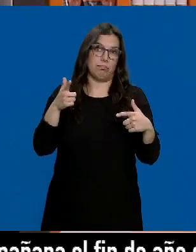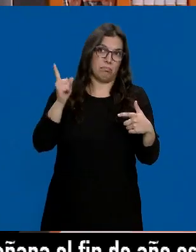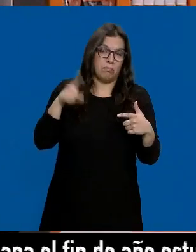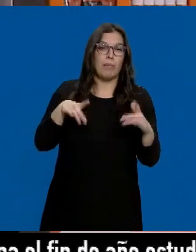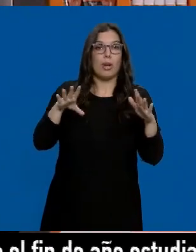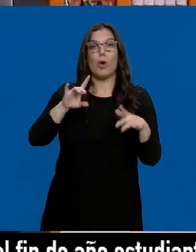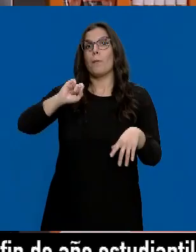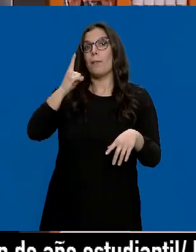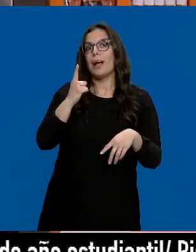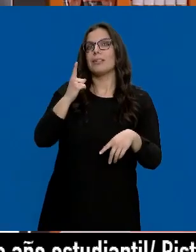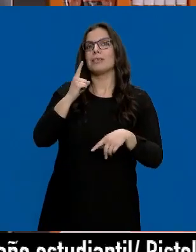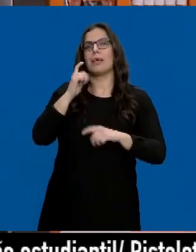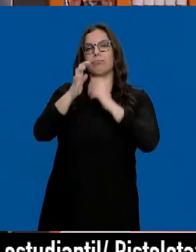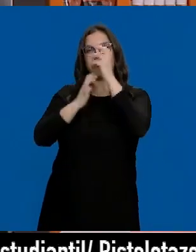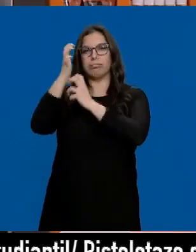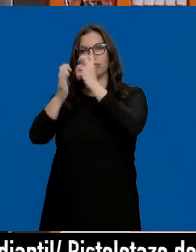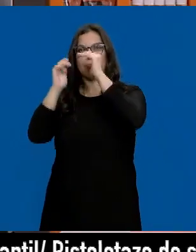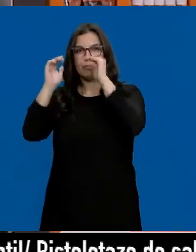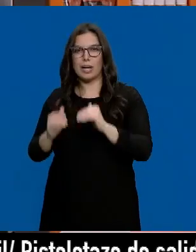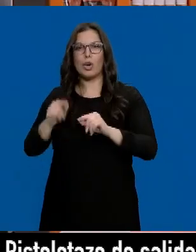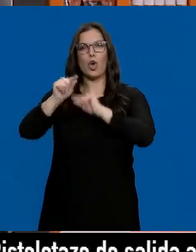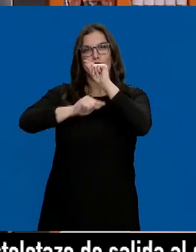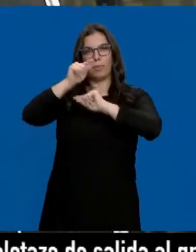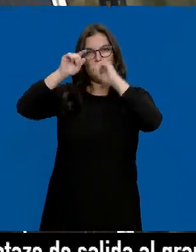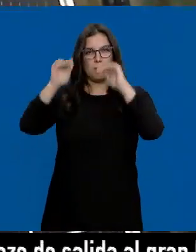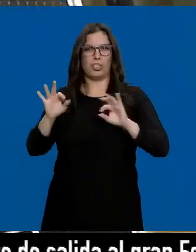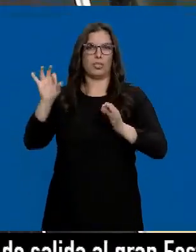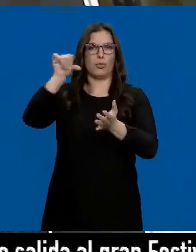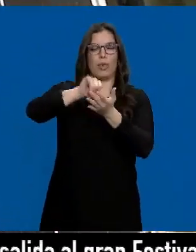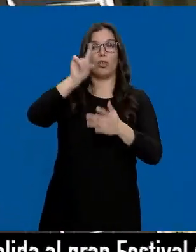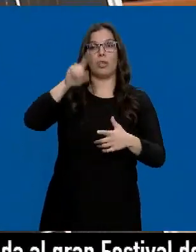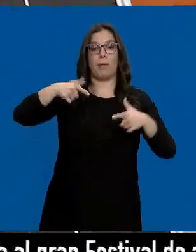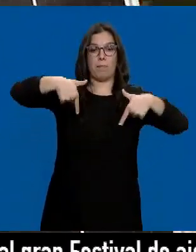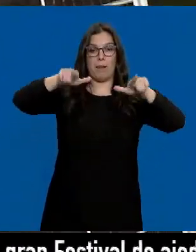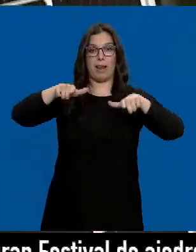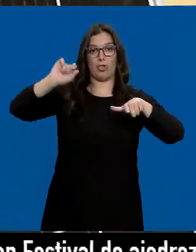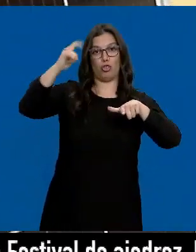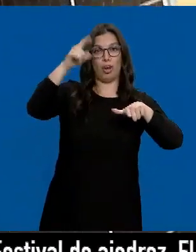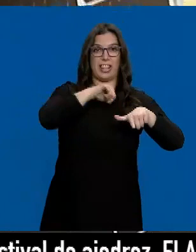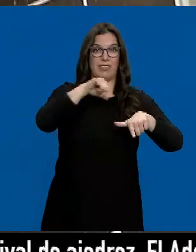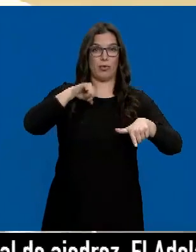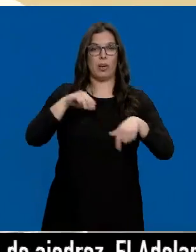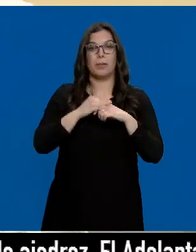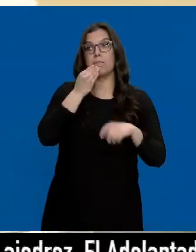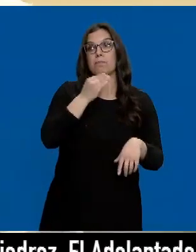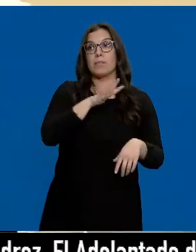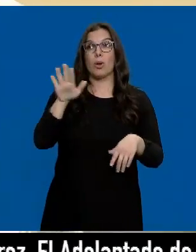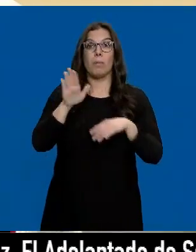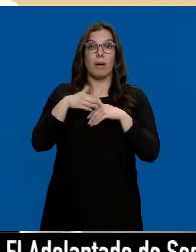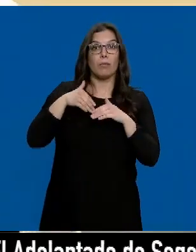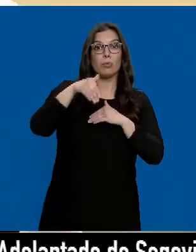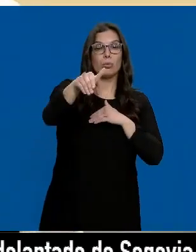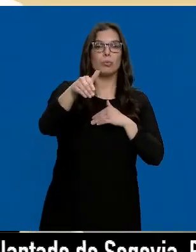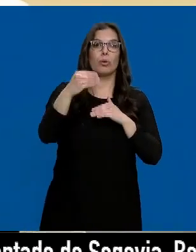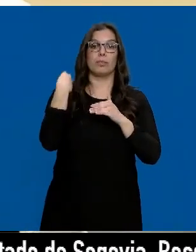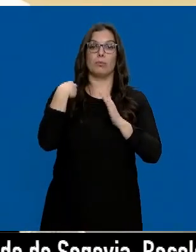sí un incremento para reducción de humo, reducción de contaminación en las ciudades. O los paneles solares individuales. Lo ideal es que en un futuro esa